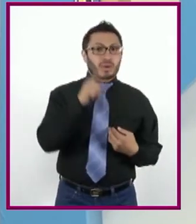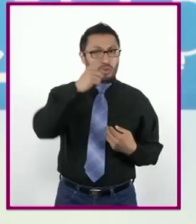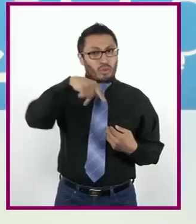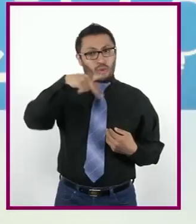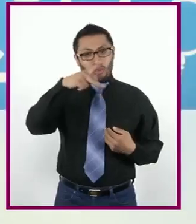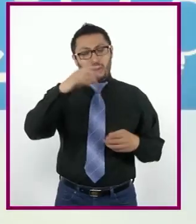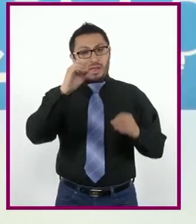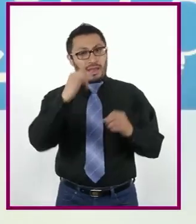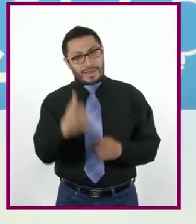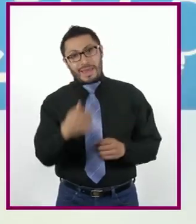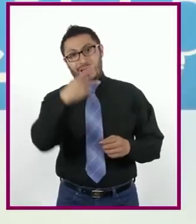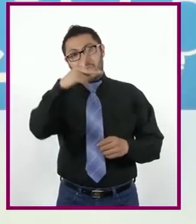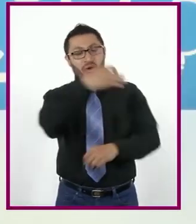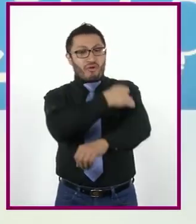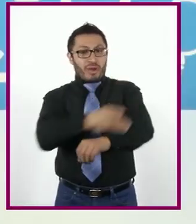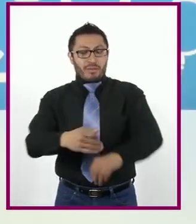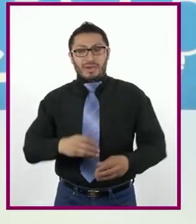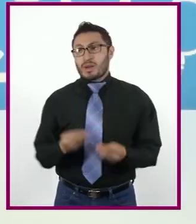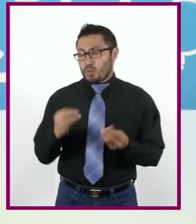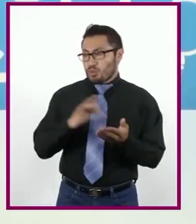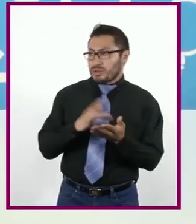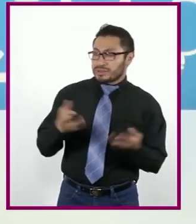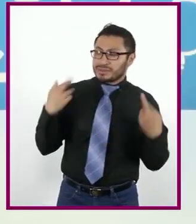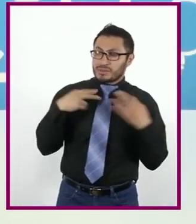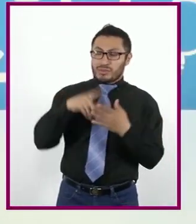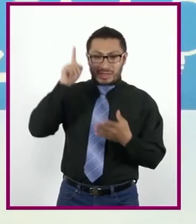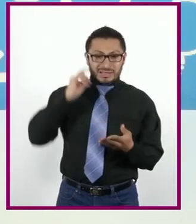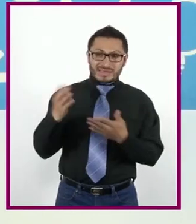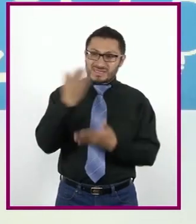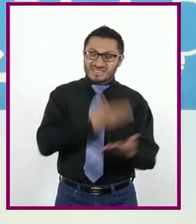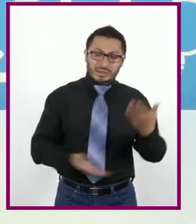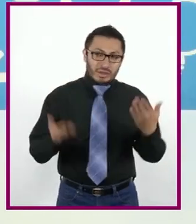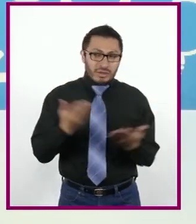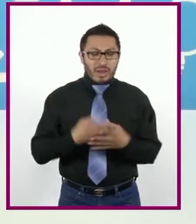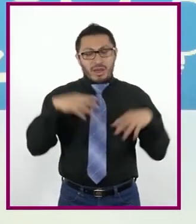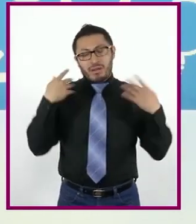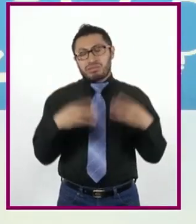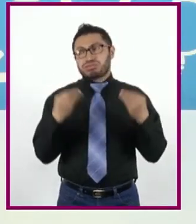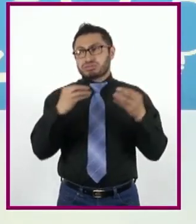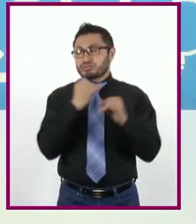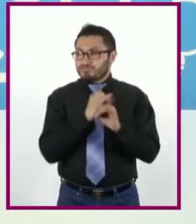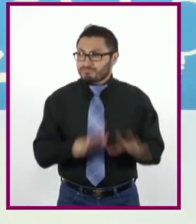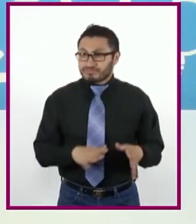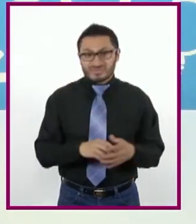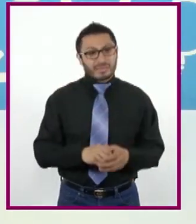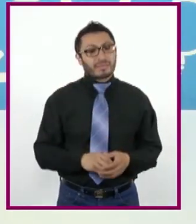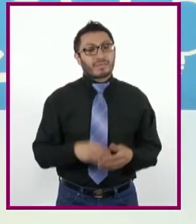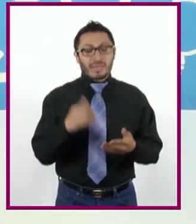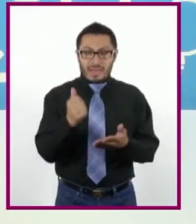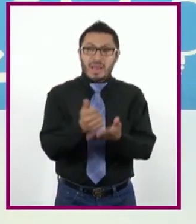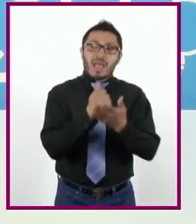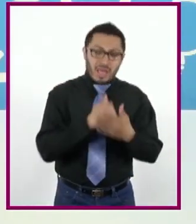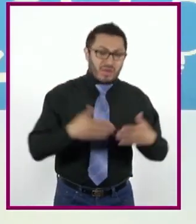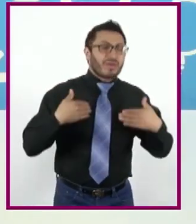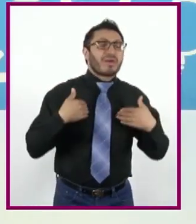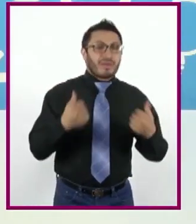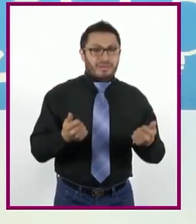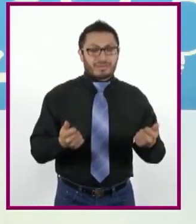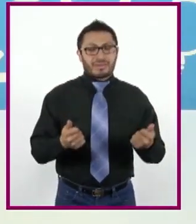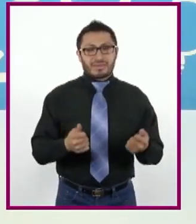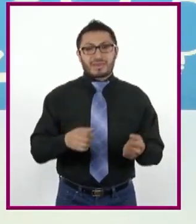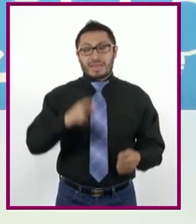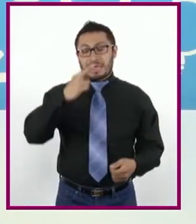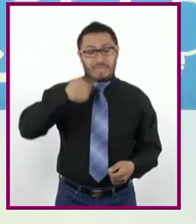familias. Muchas gracias, profesora, por compartir con nosotros toda esta información. Nos ayuda a comprender mejor las